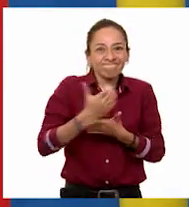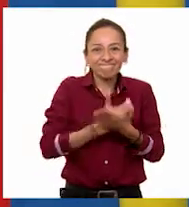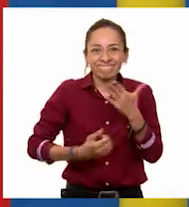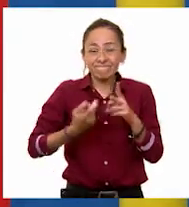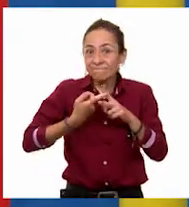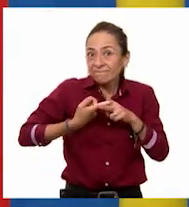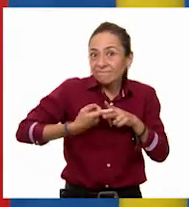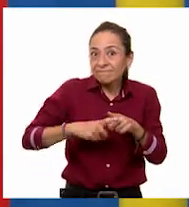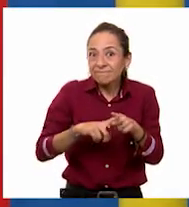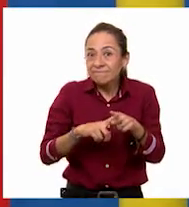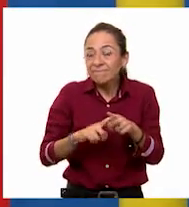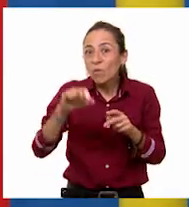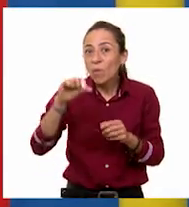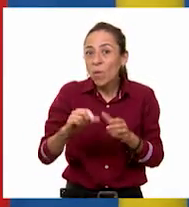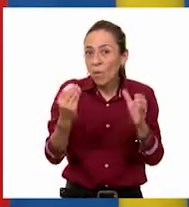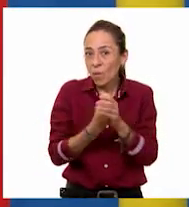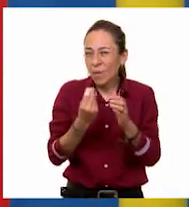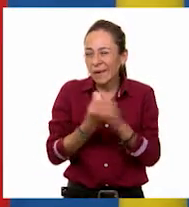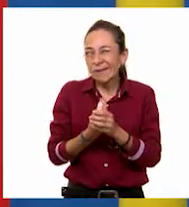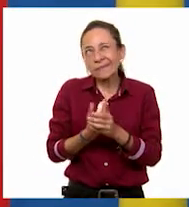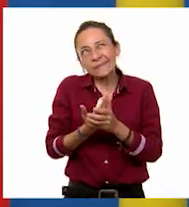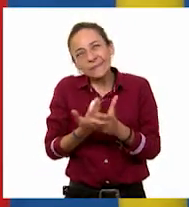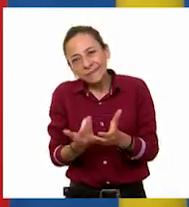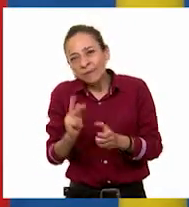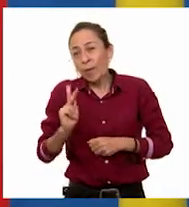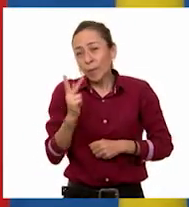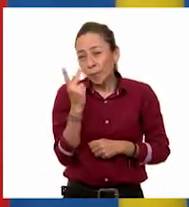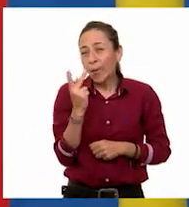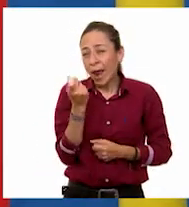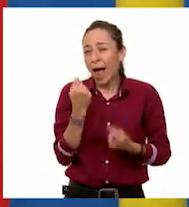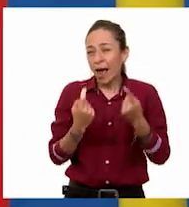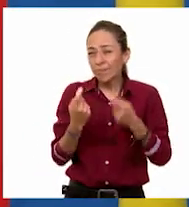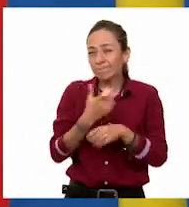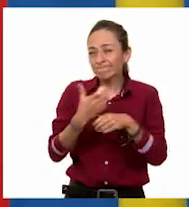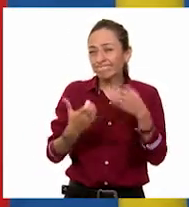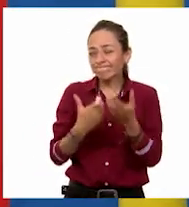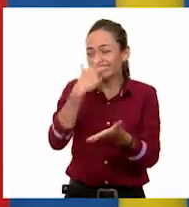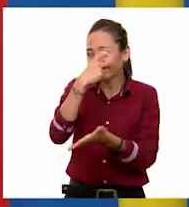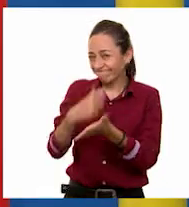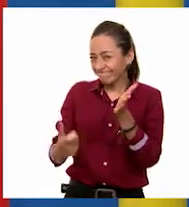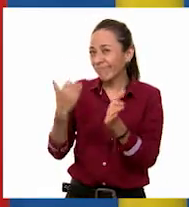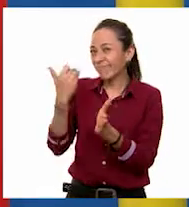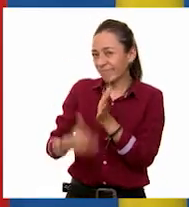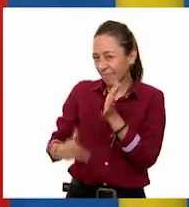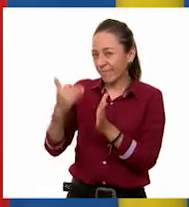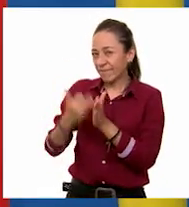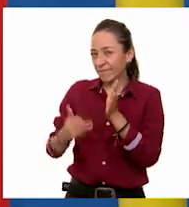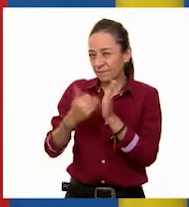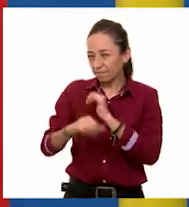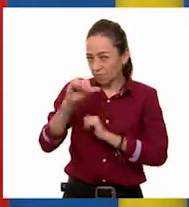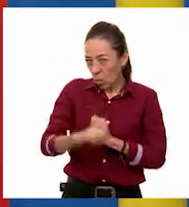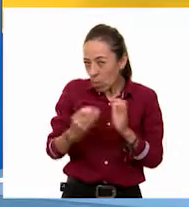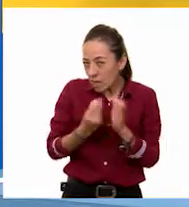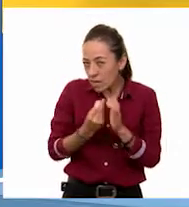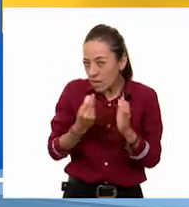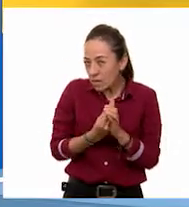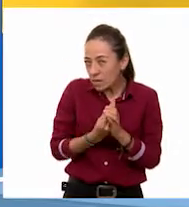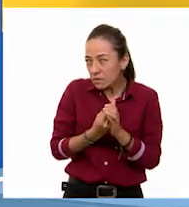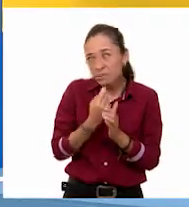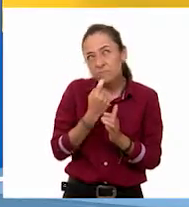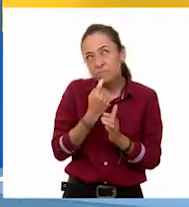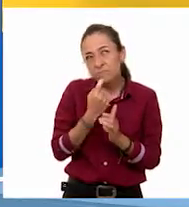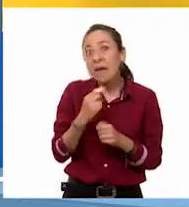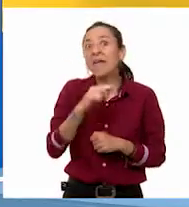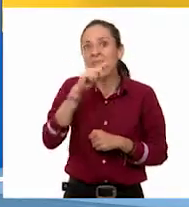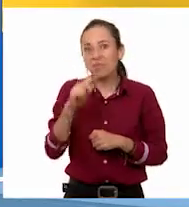tengo algunas compras pendientes. Y creo que después de esta sesión podré elegir bastante mejor. Me